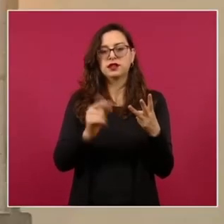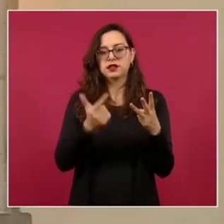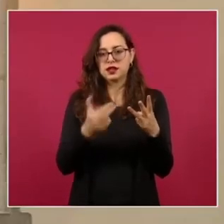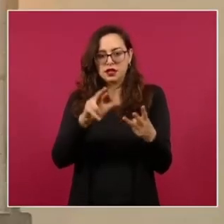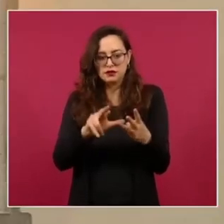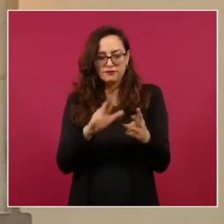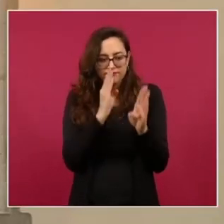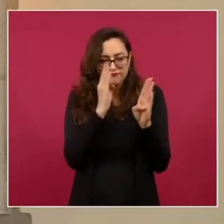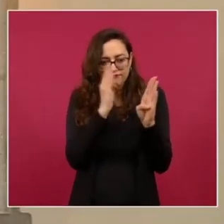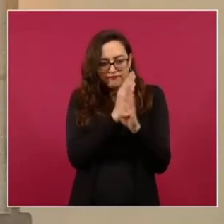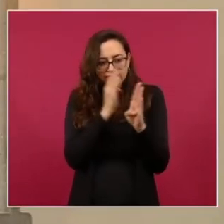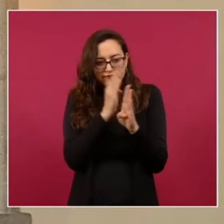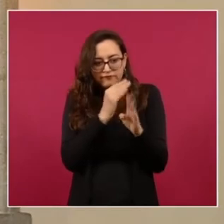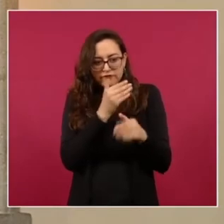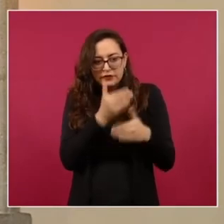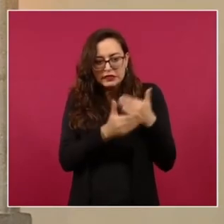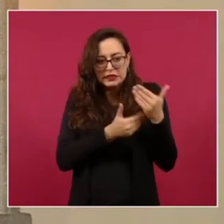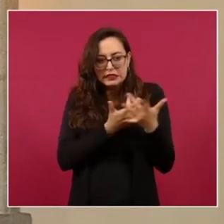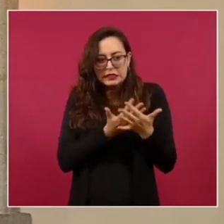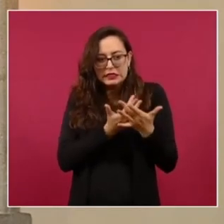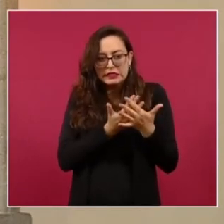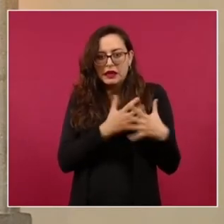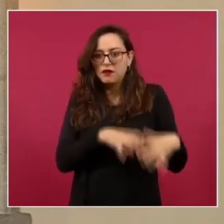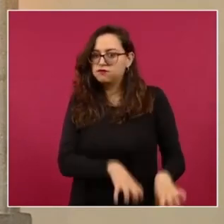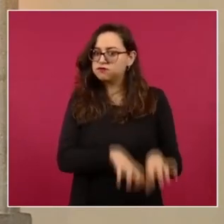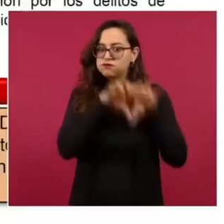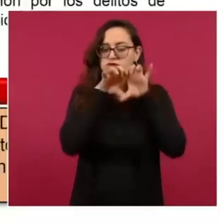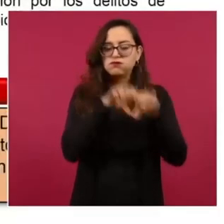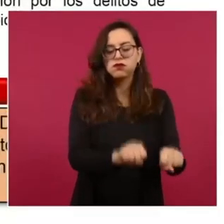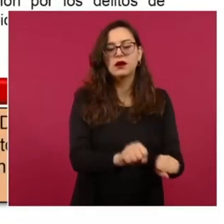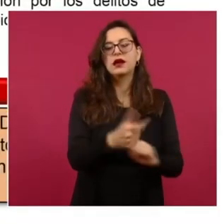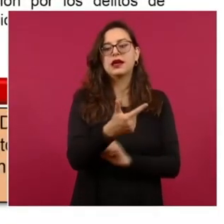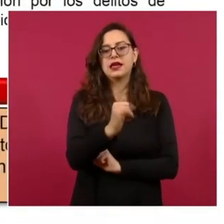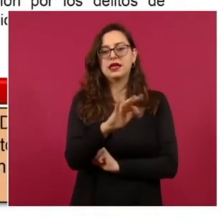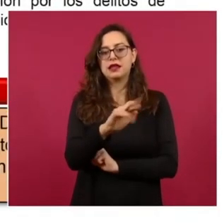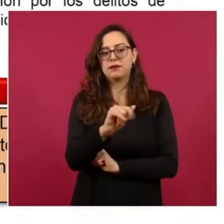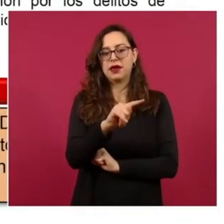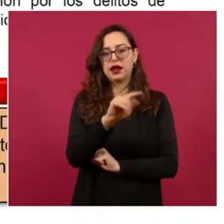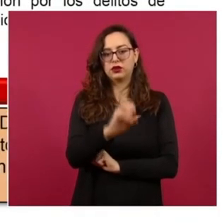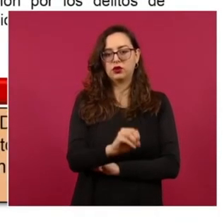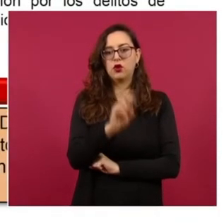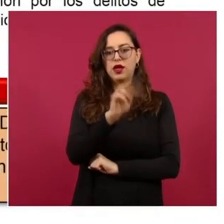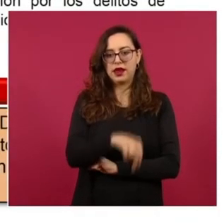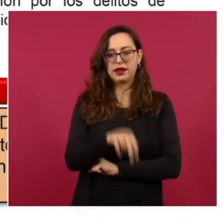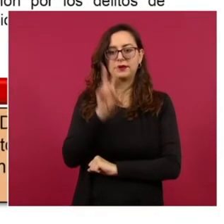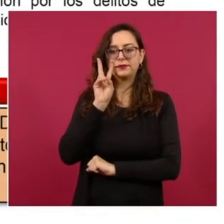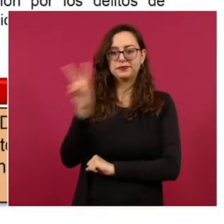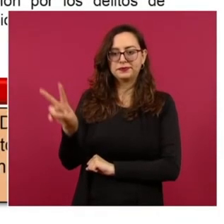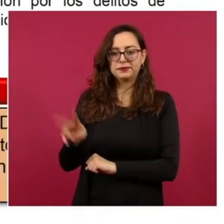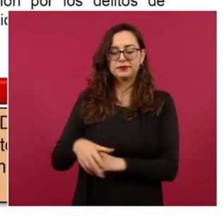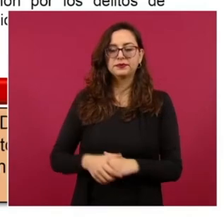obtuvo la detención de Gilberto N., tras cumplimentar un orden de detención con fines de extradición.